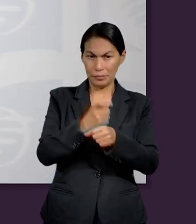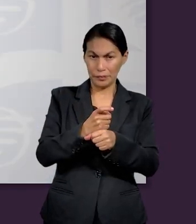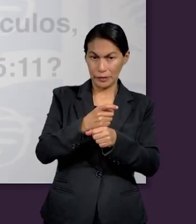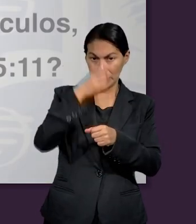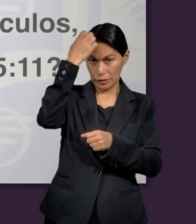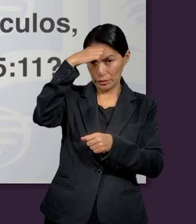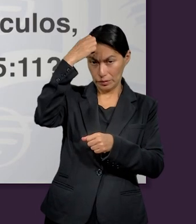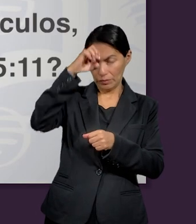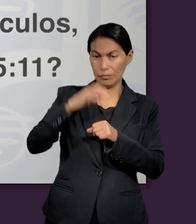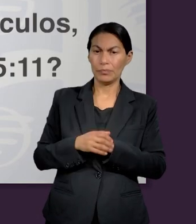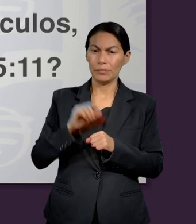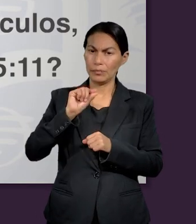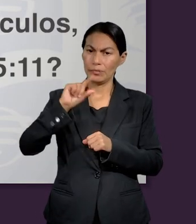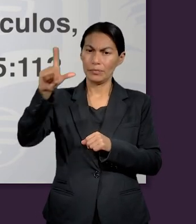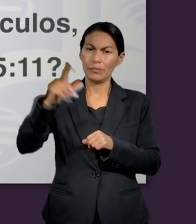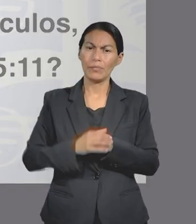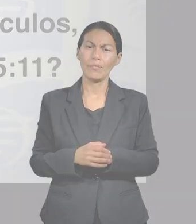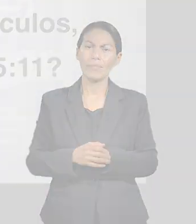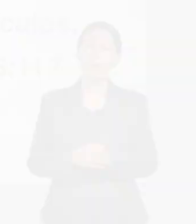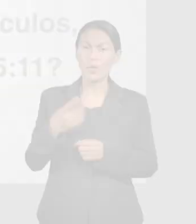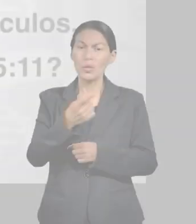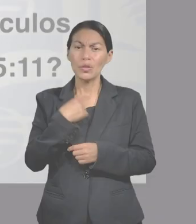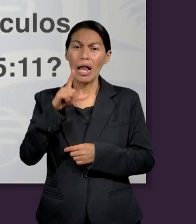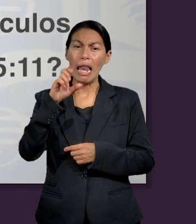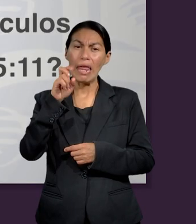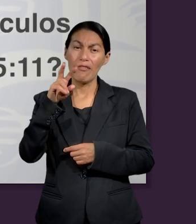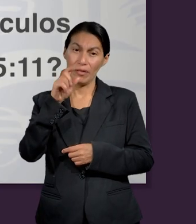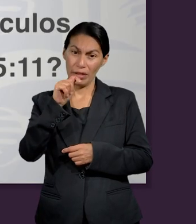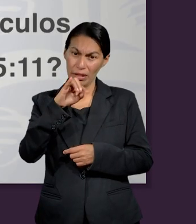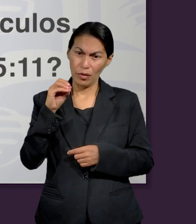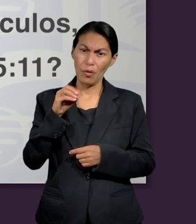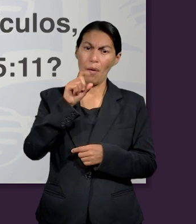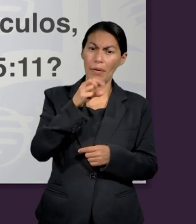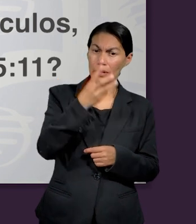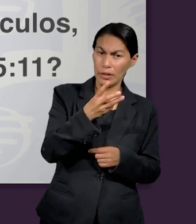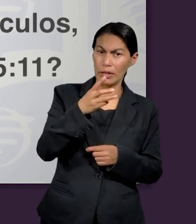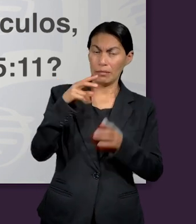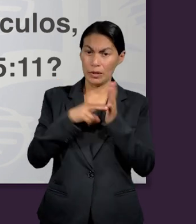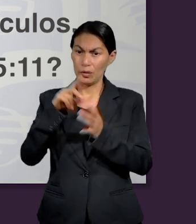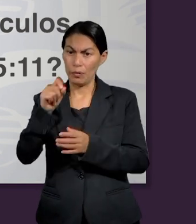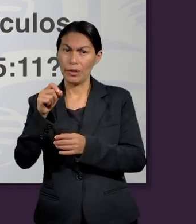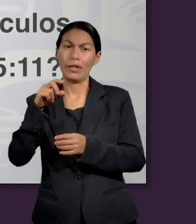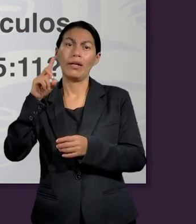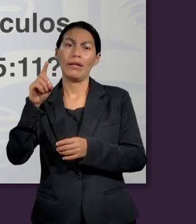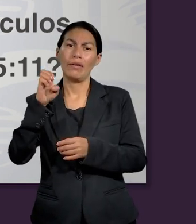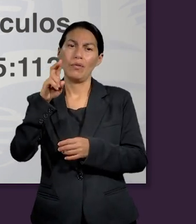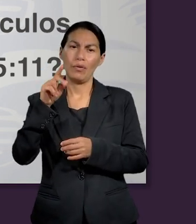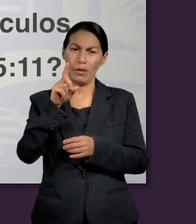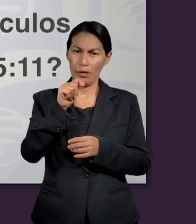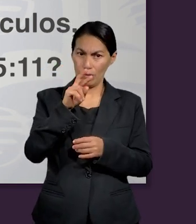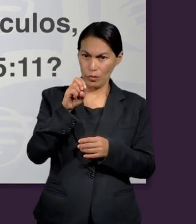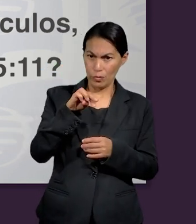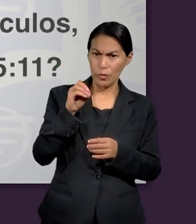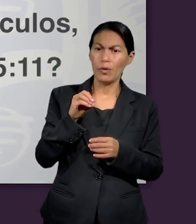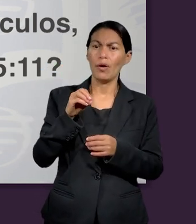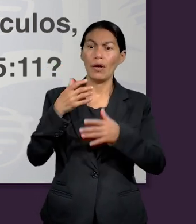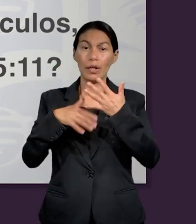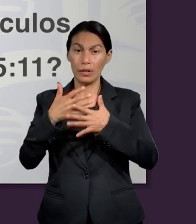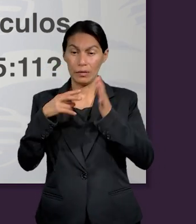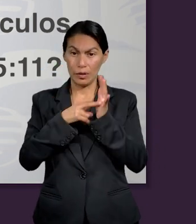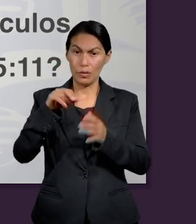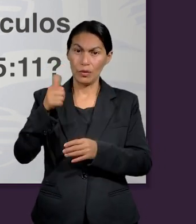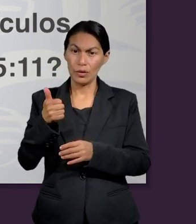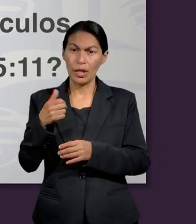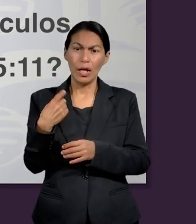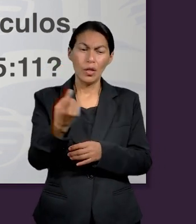pregunta. Aunque el contexto de nuestra vida hoy sea muy diferente, ¿qué principios deberíamos extraer de estos versículos,